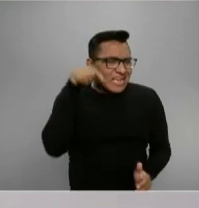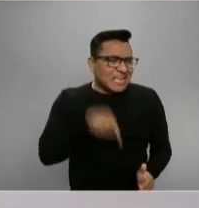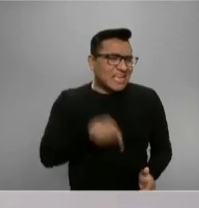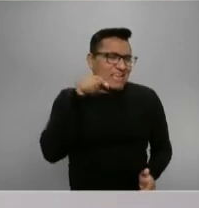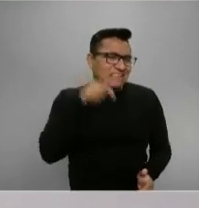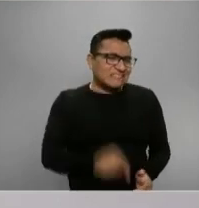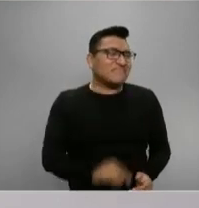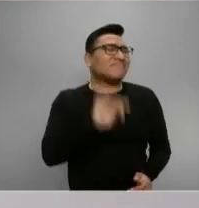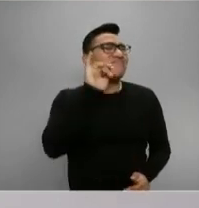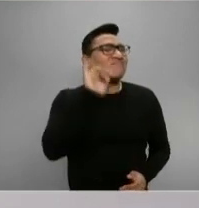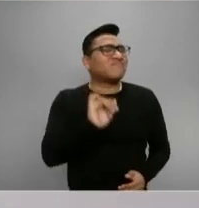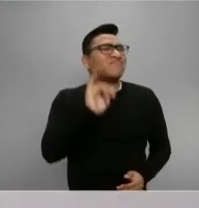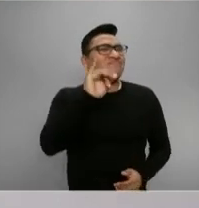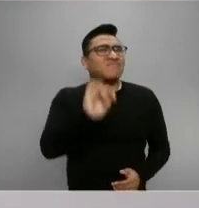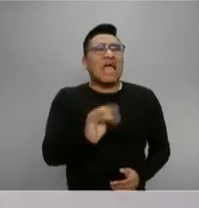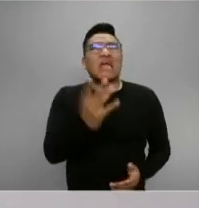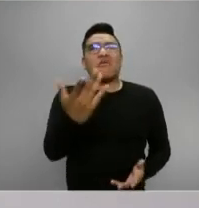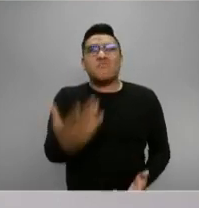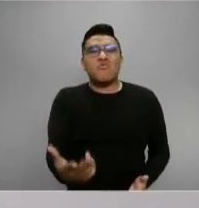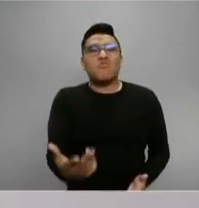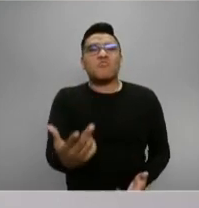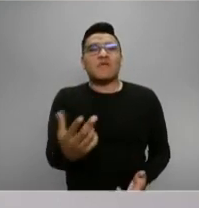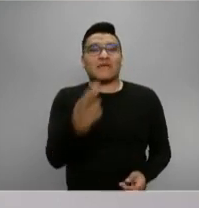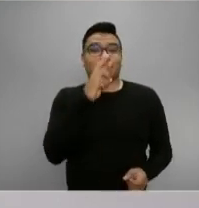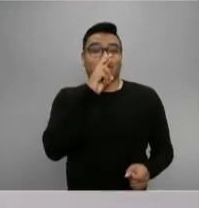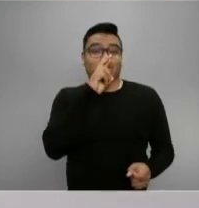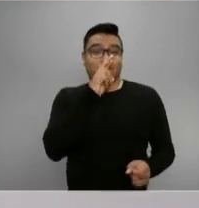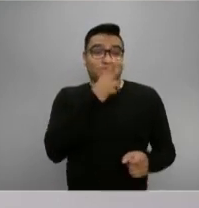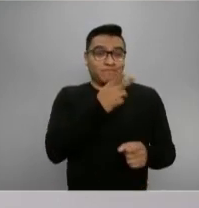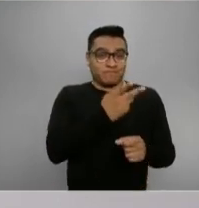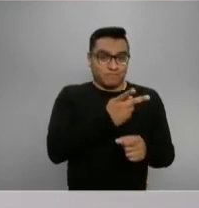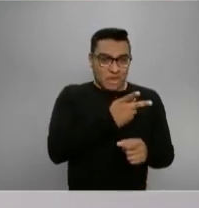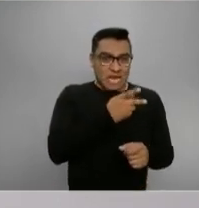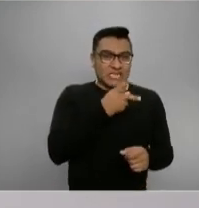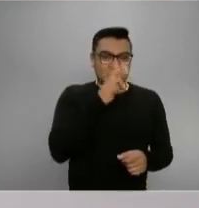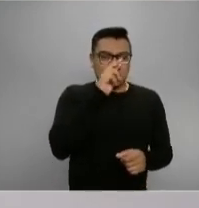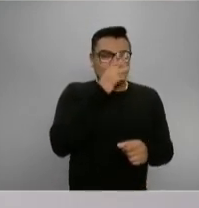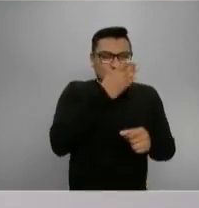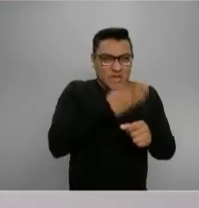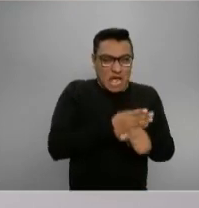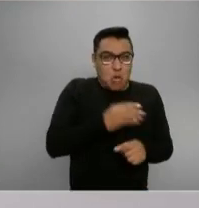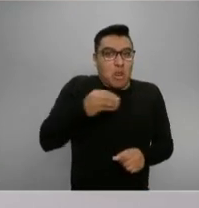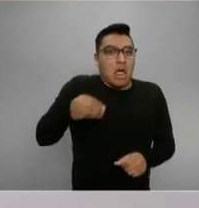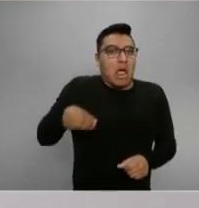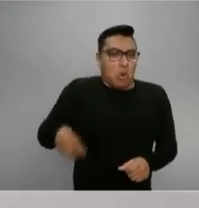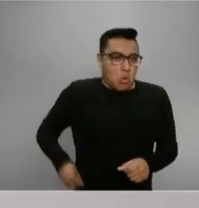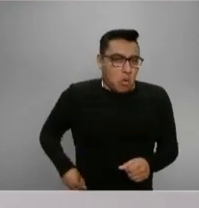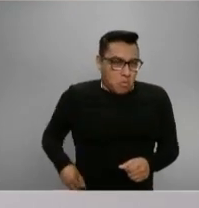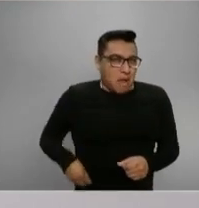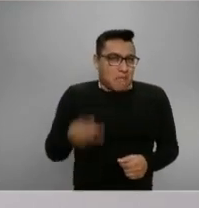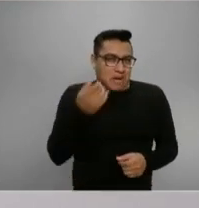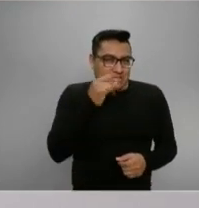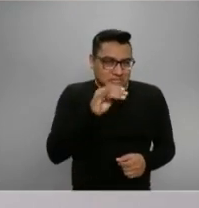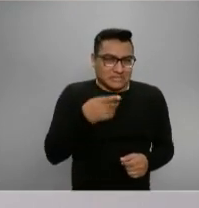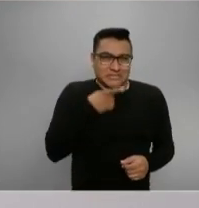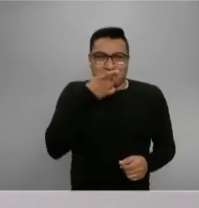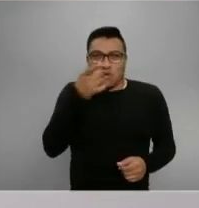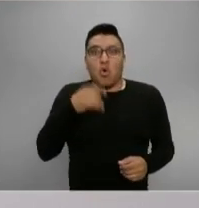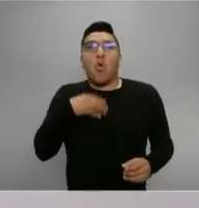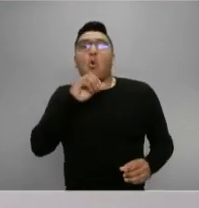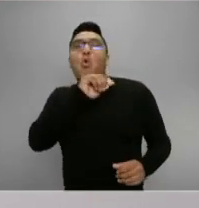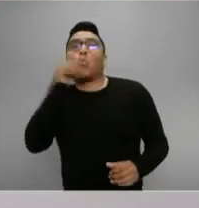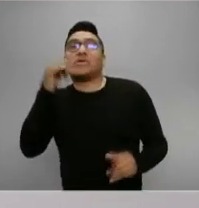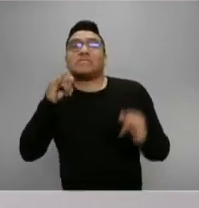un nivel de responsabilidad, no sé si de López-Gatell o de otras instancias del gobierno,